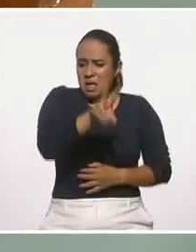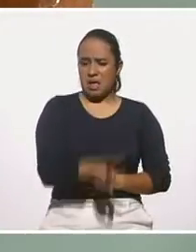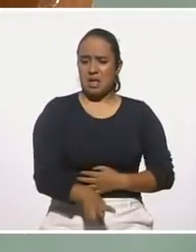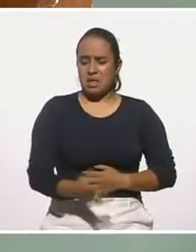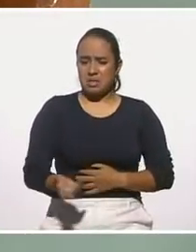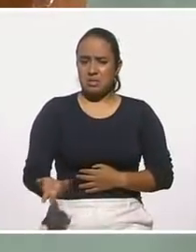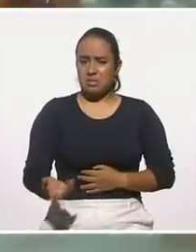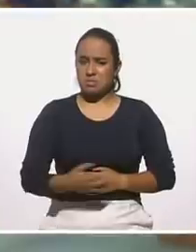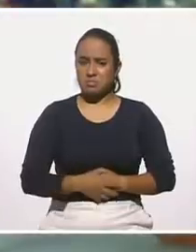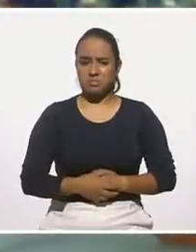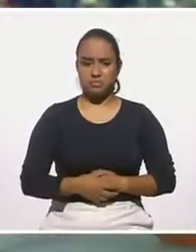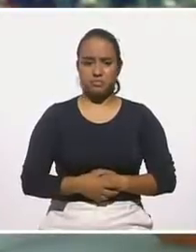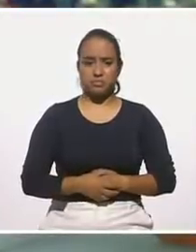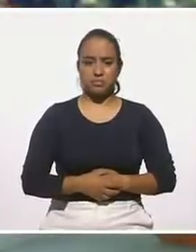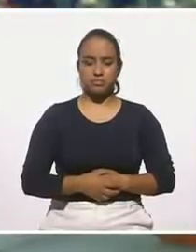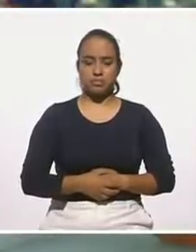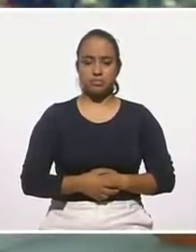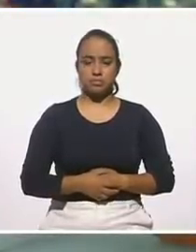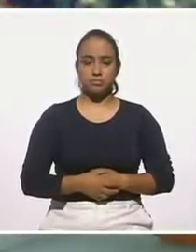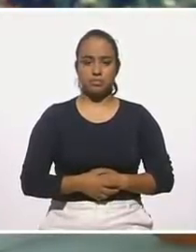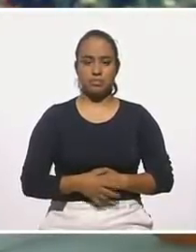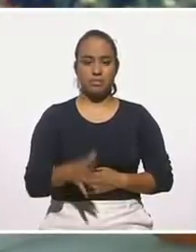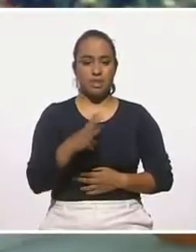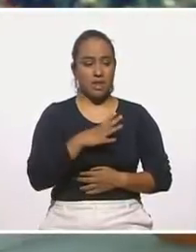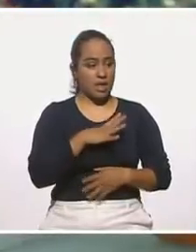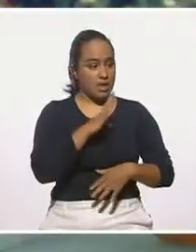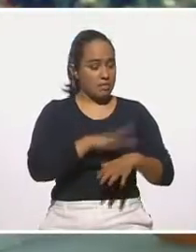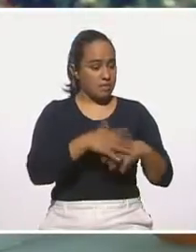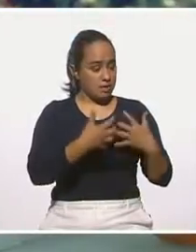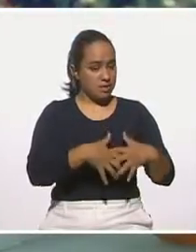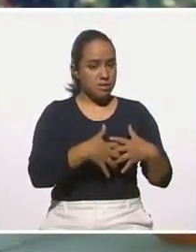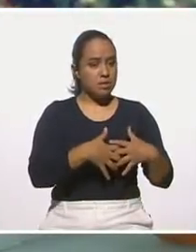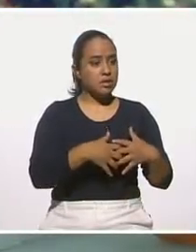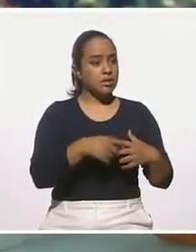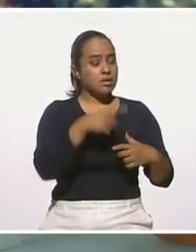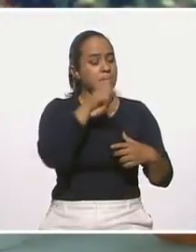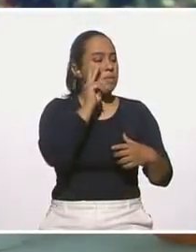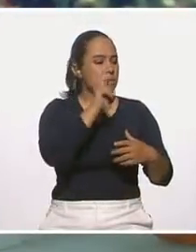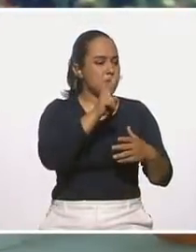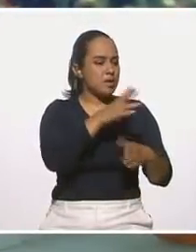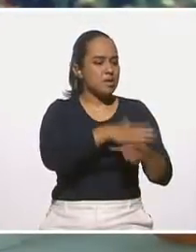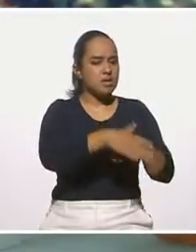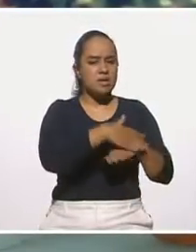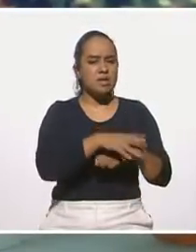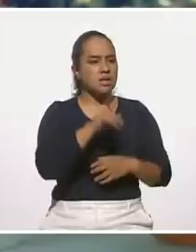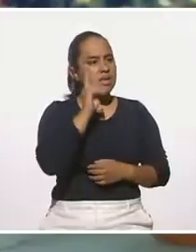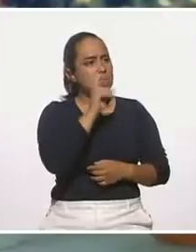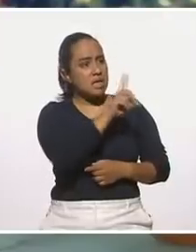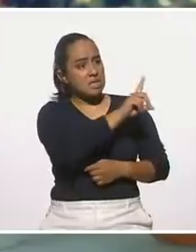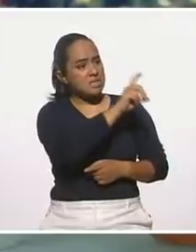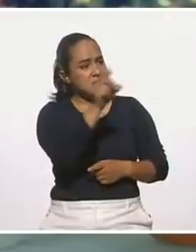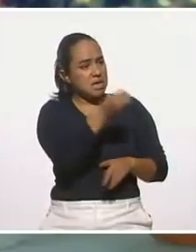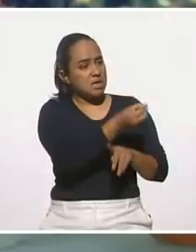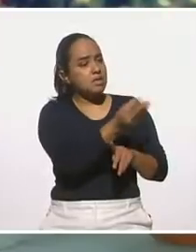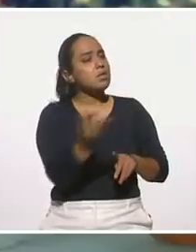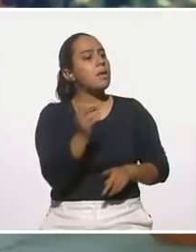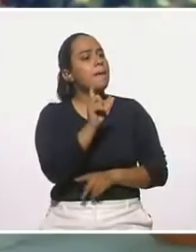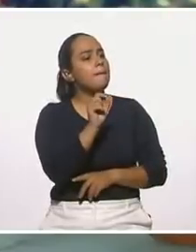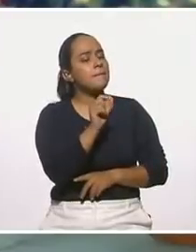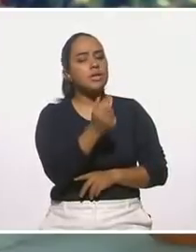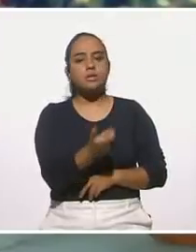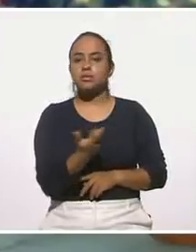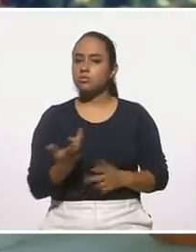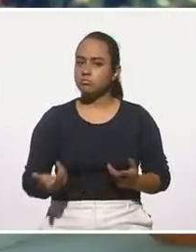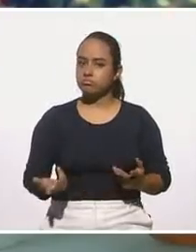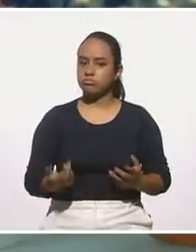hay alta de producción, encuentran ustedes por un ciento en veinte pesos. Entonces, pueden